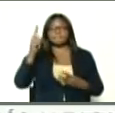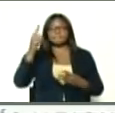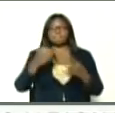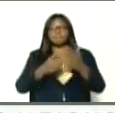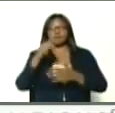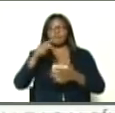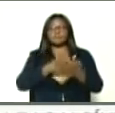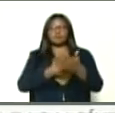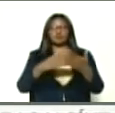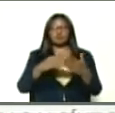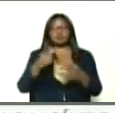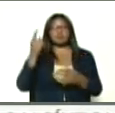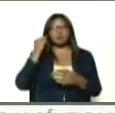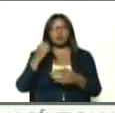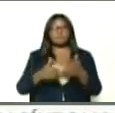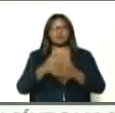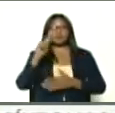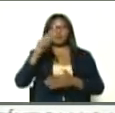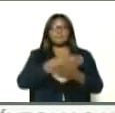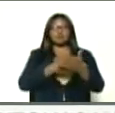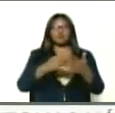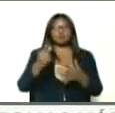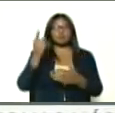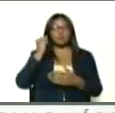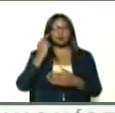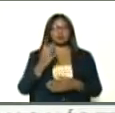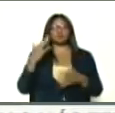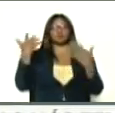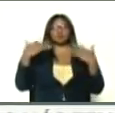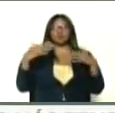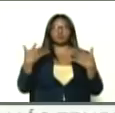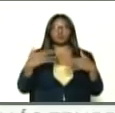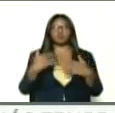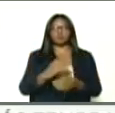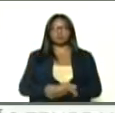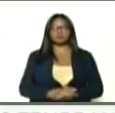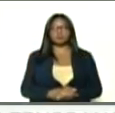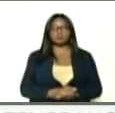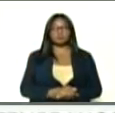mujeres, Carolis, más de 1 millón de mujeres, Nahuara, ¿ah?